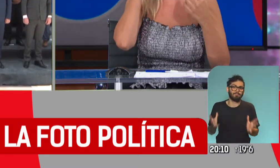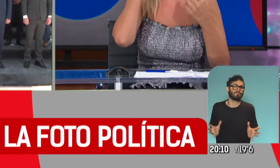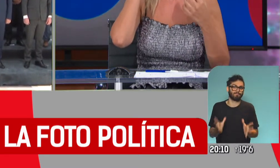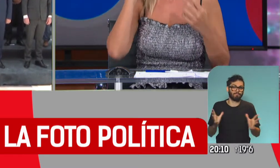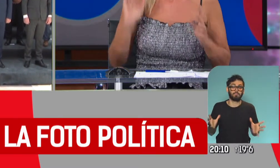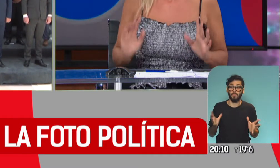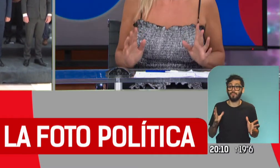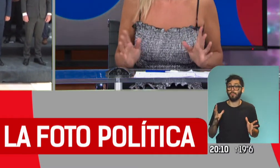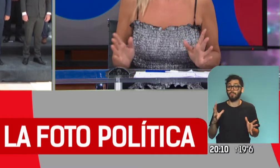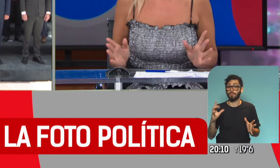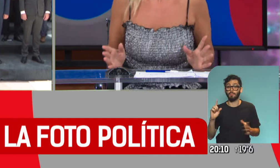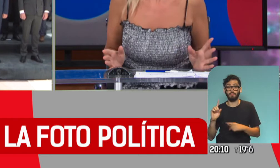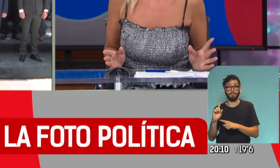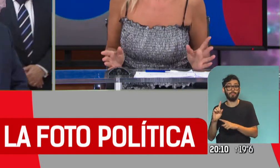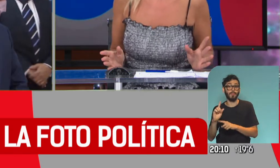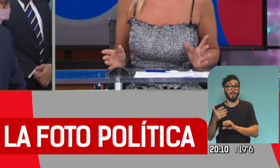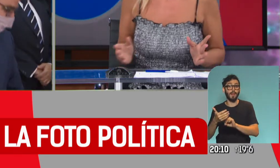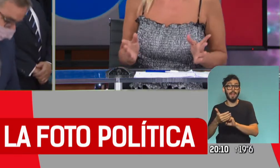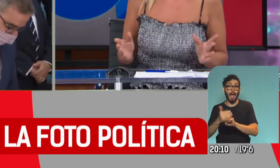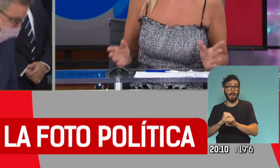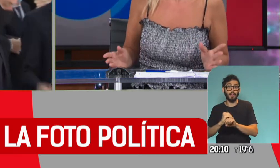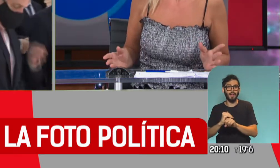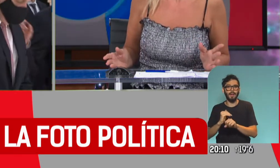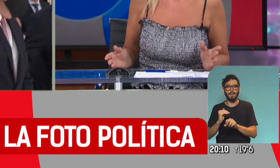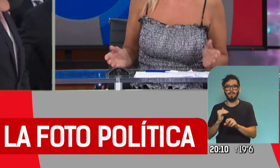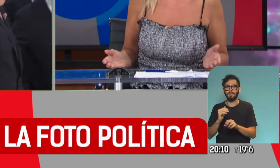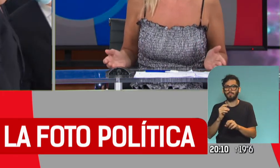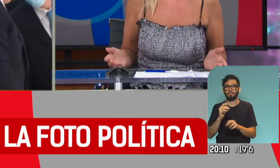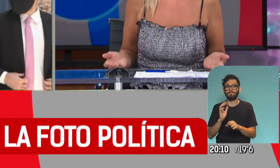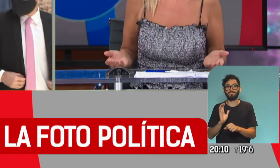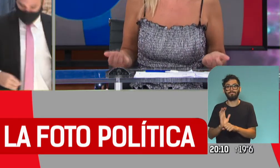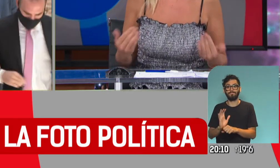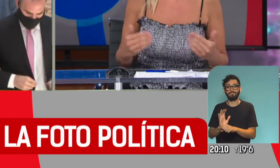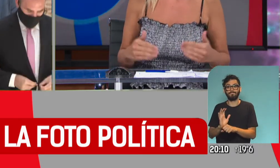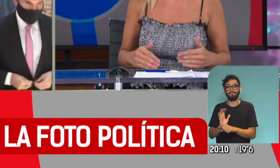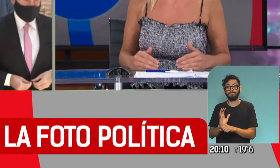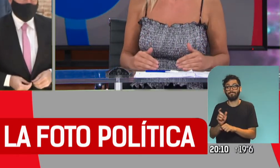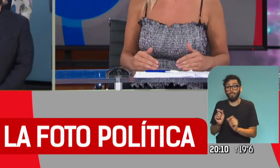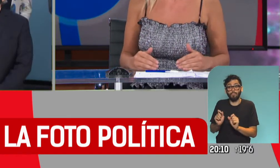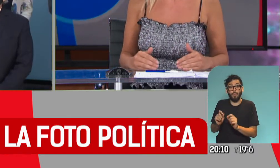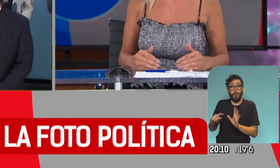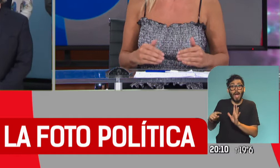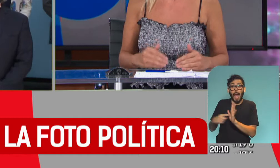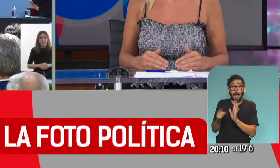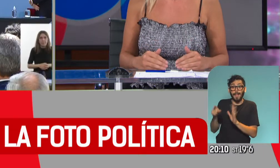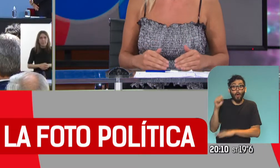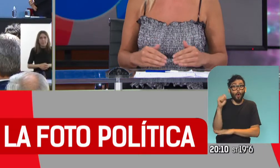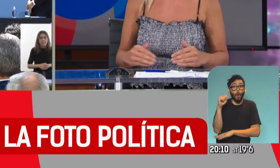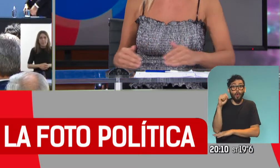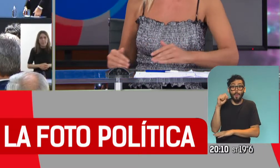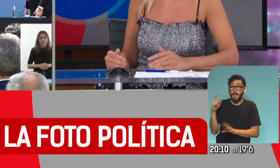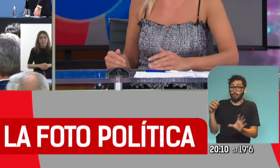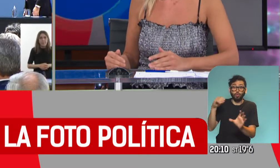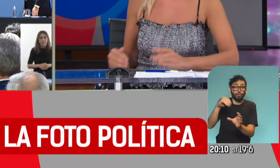reta que podemos considerar que está perjudicando su propia economía en la Ciudad de Buenos Aires al no